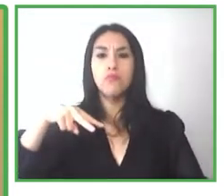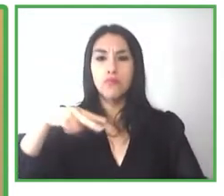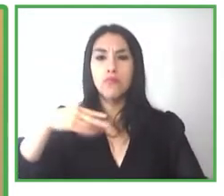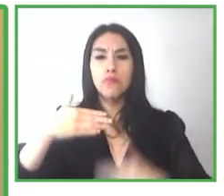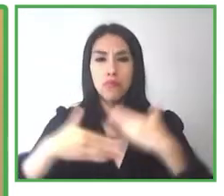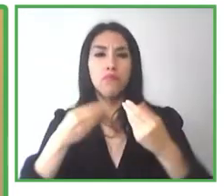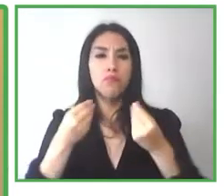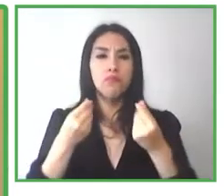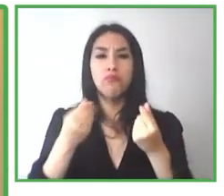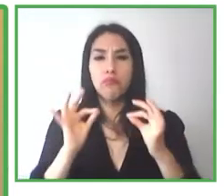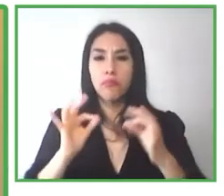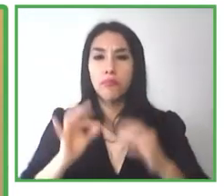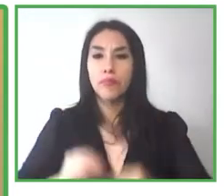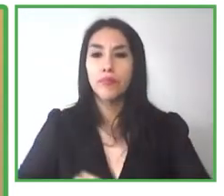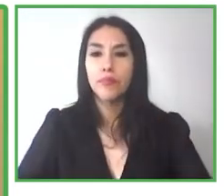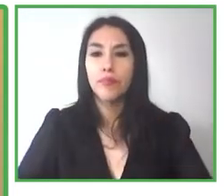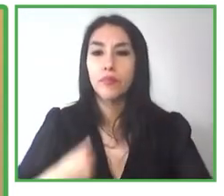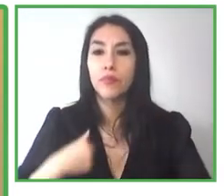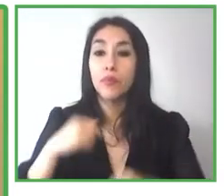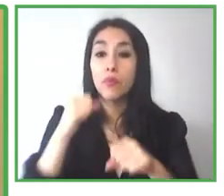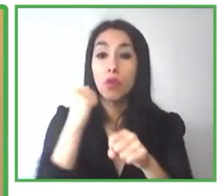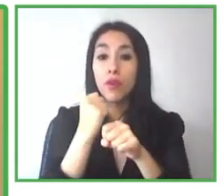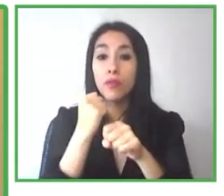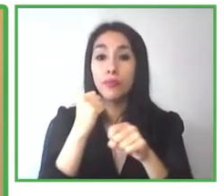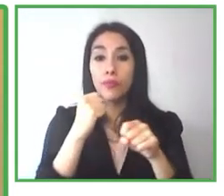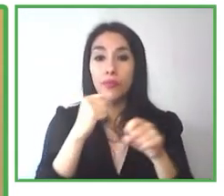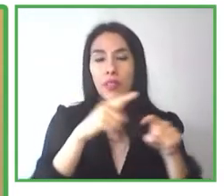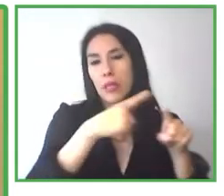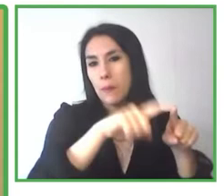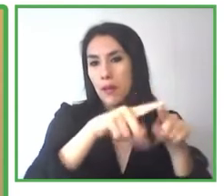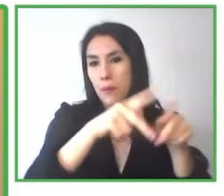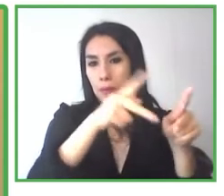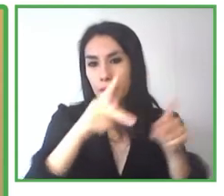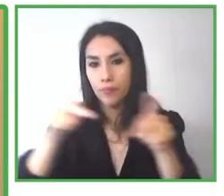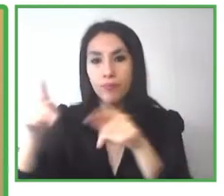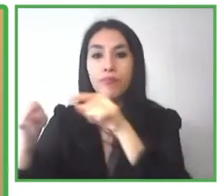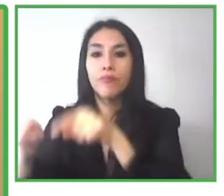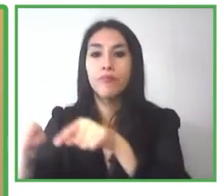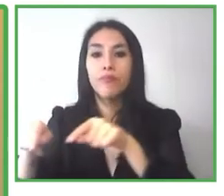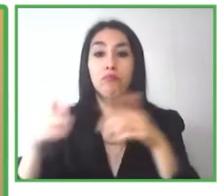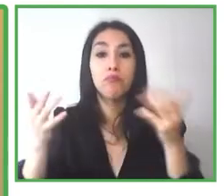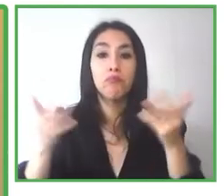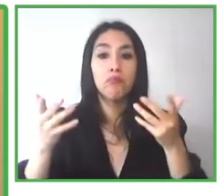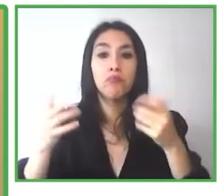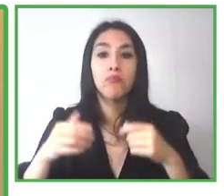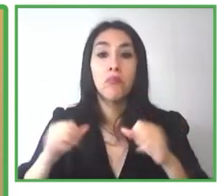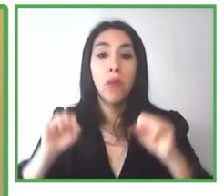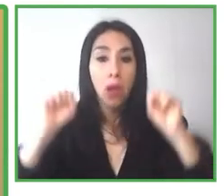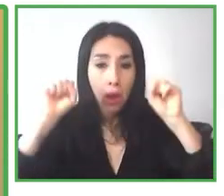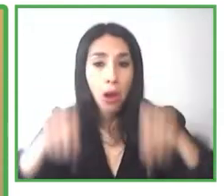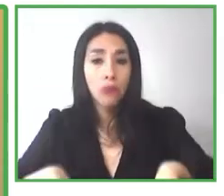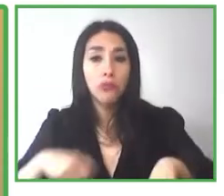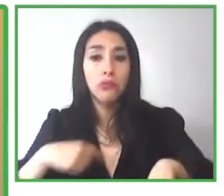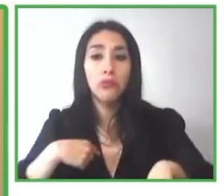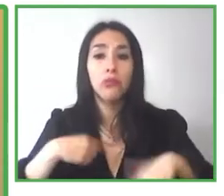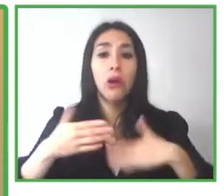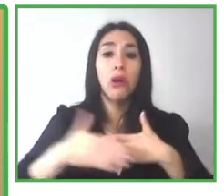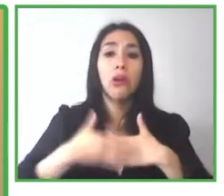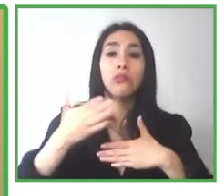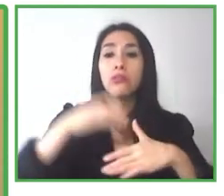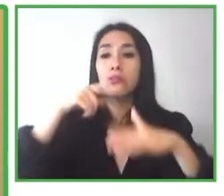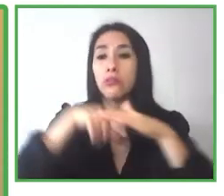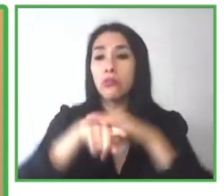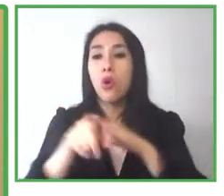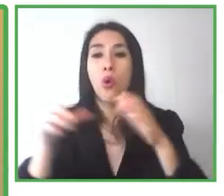pienso que esto es como una conversación no podemos hacerlo de forma aislada sino que es una conversación entre la comunidad